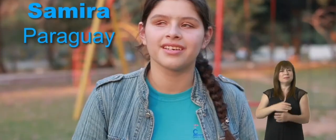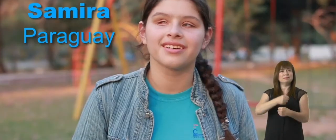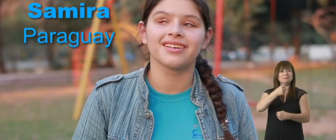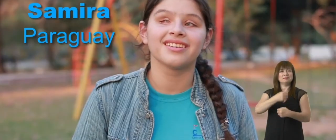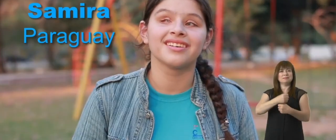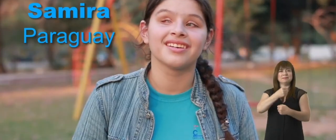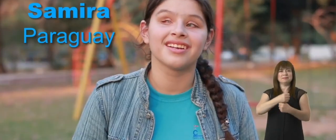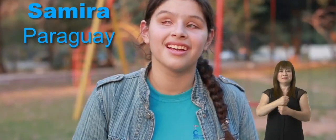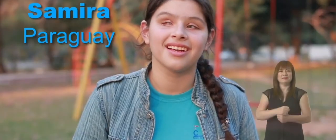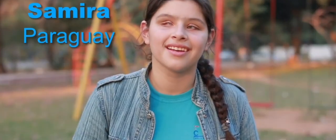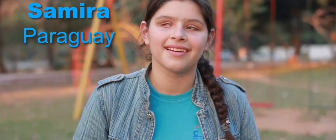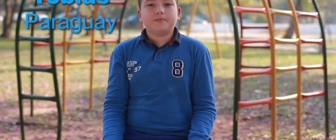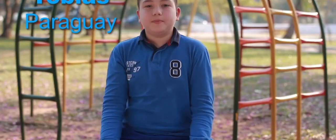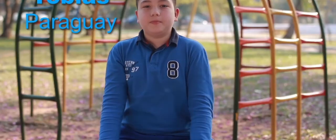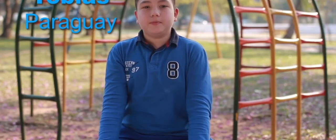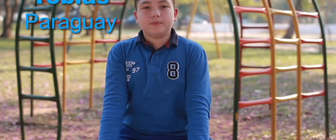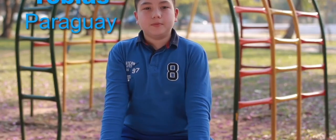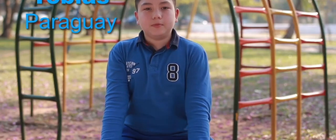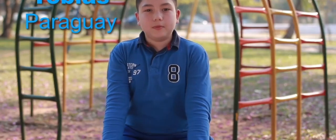y Paraguay.